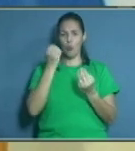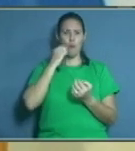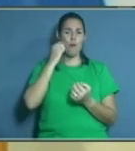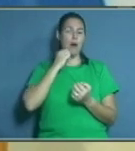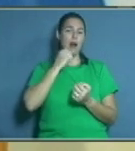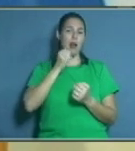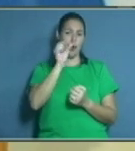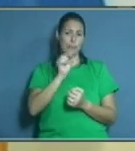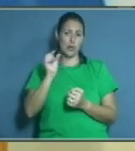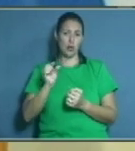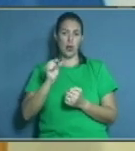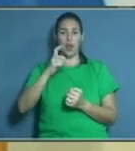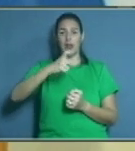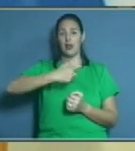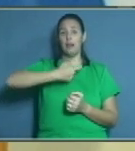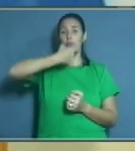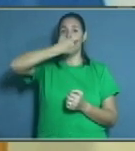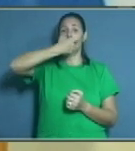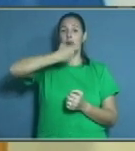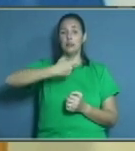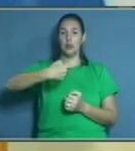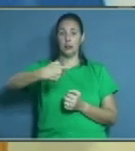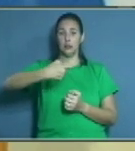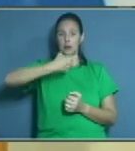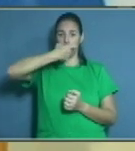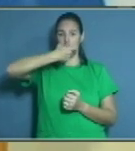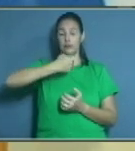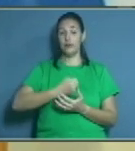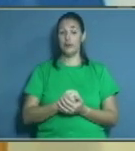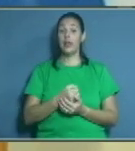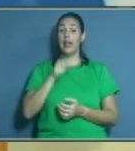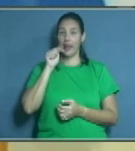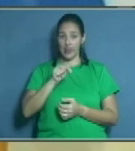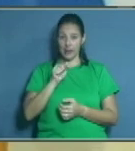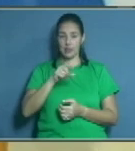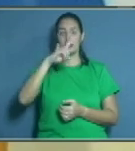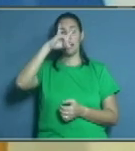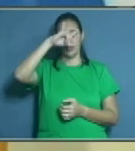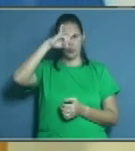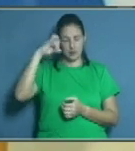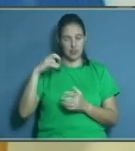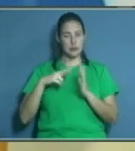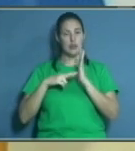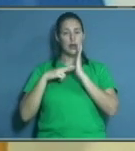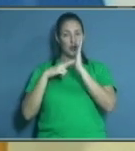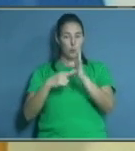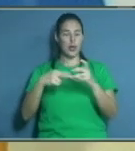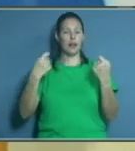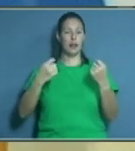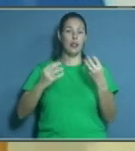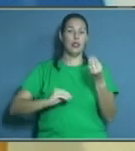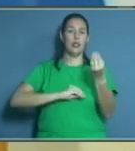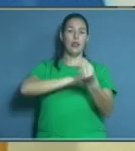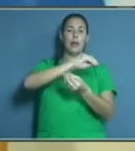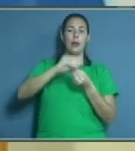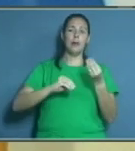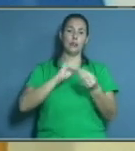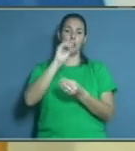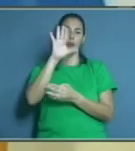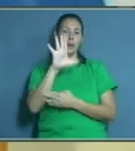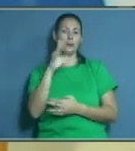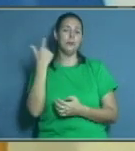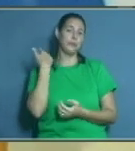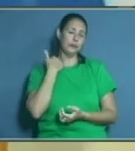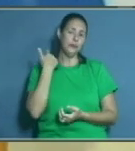totales y parciales de acrílico, esas prótesis sí se recomienda cambiarlas cada cinco años.